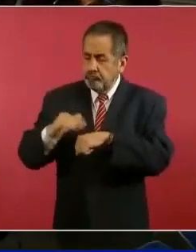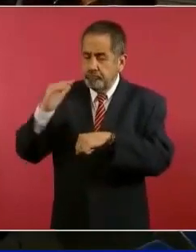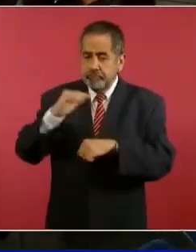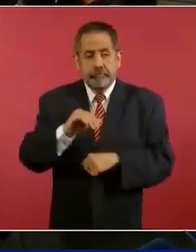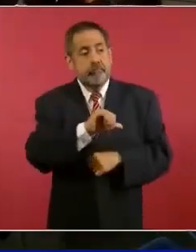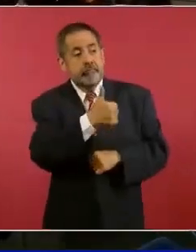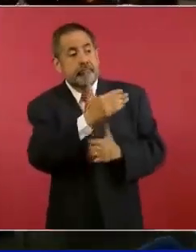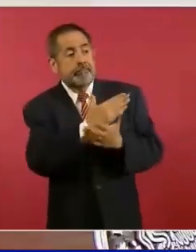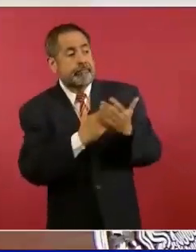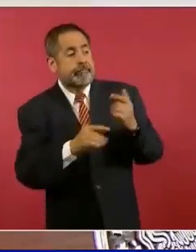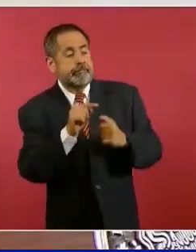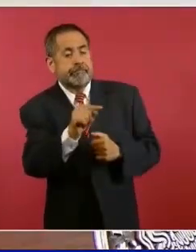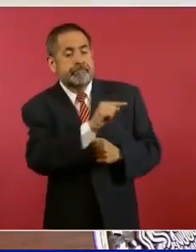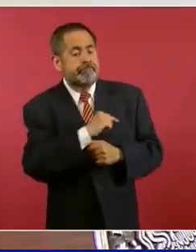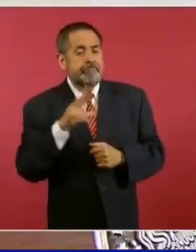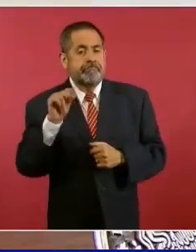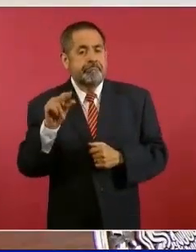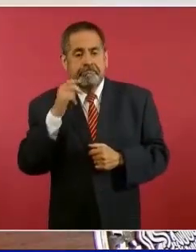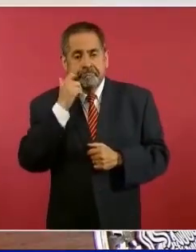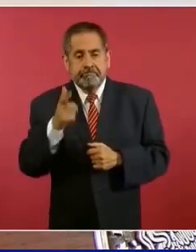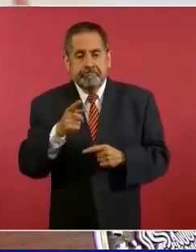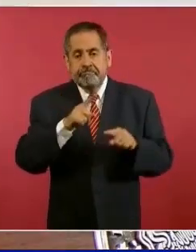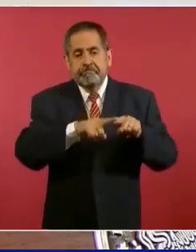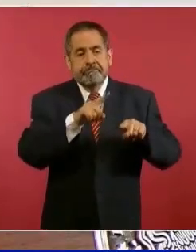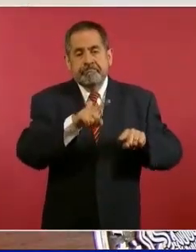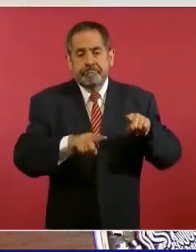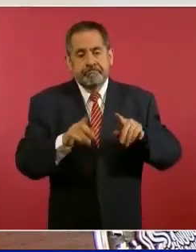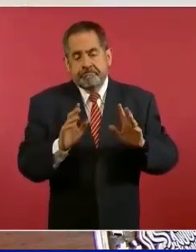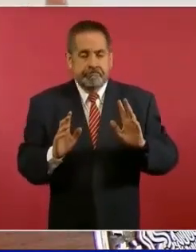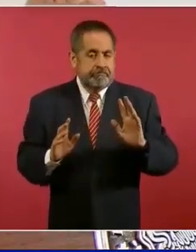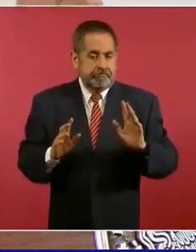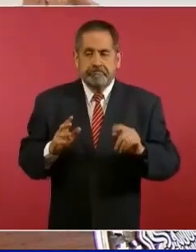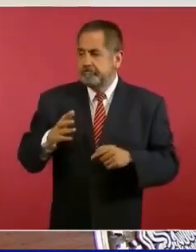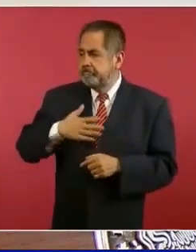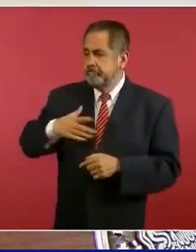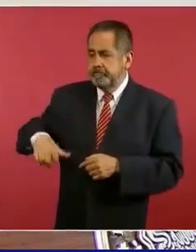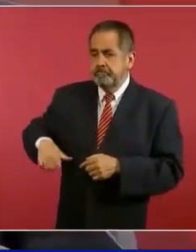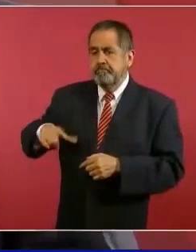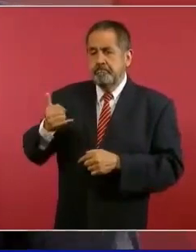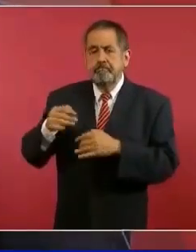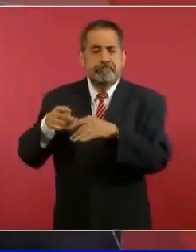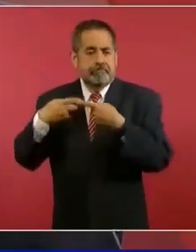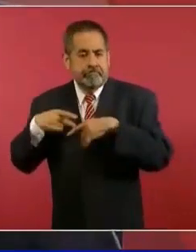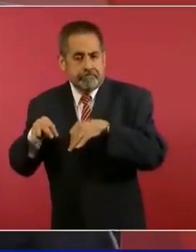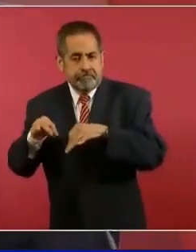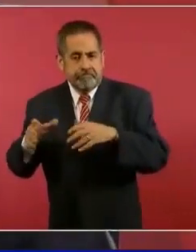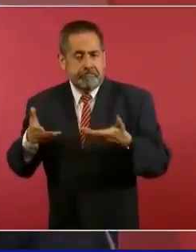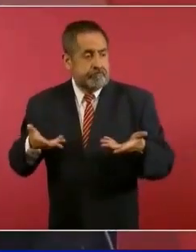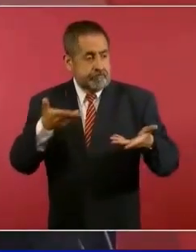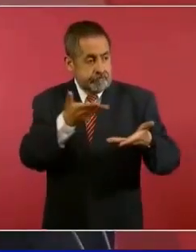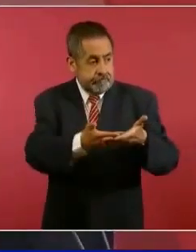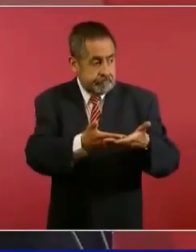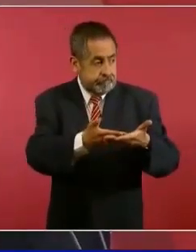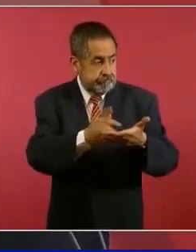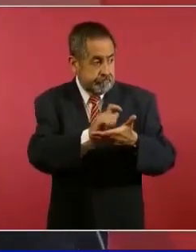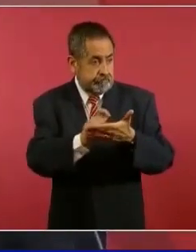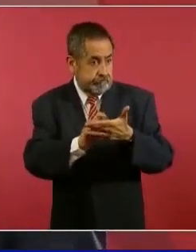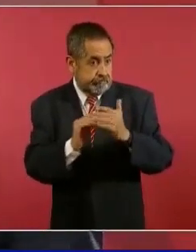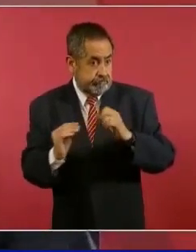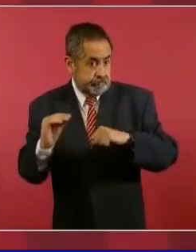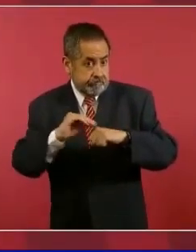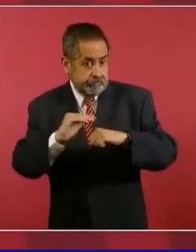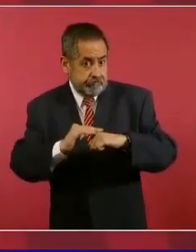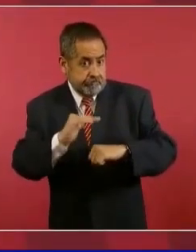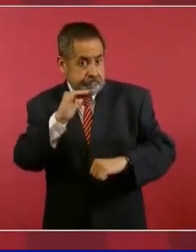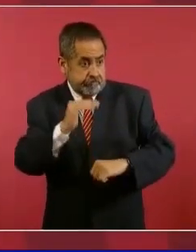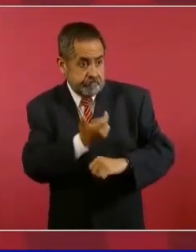incrementara, como lo propuso el gobierno y el sector